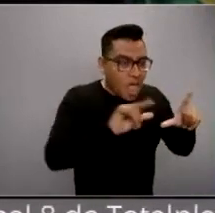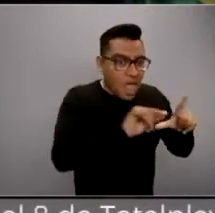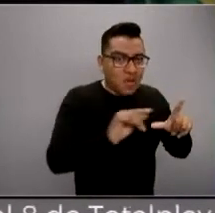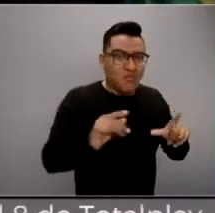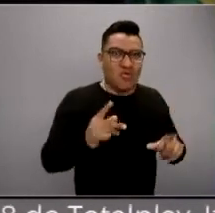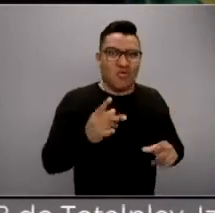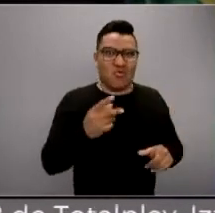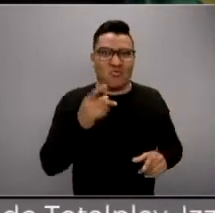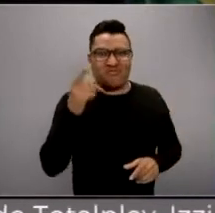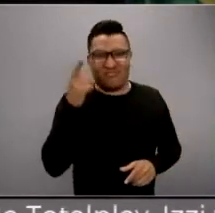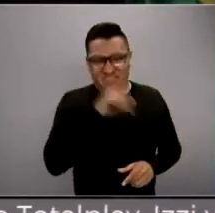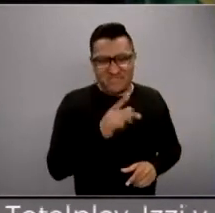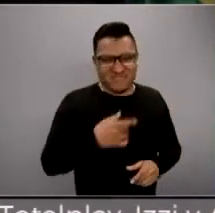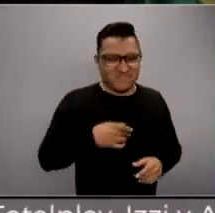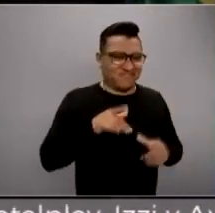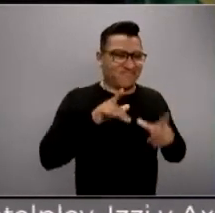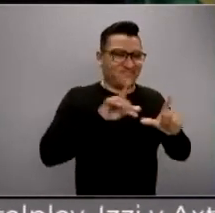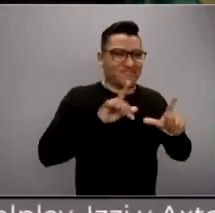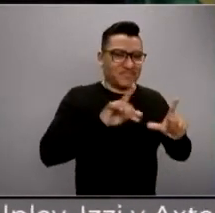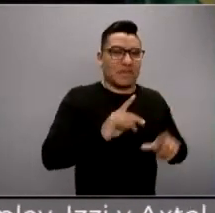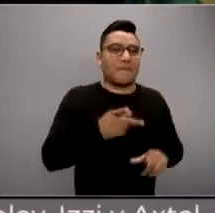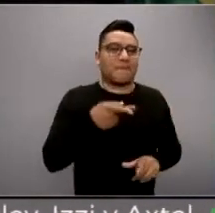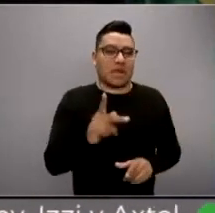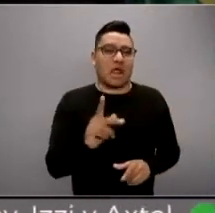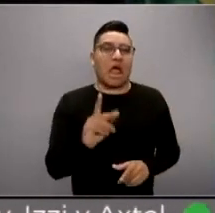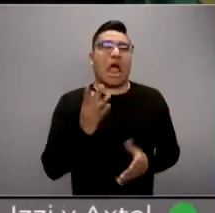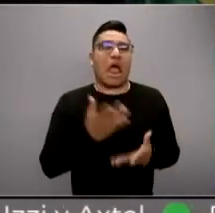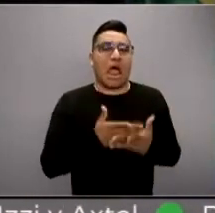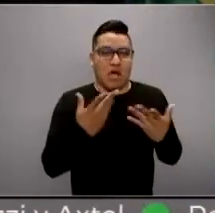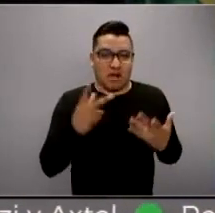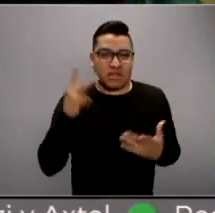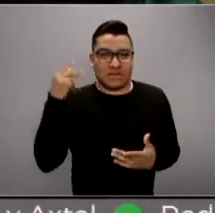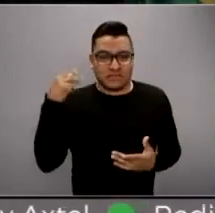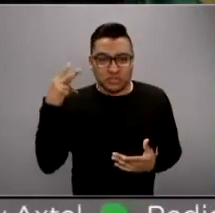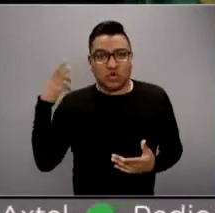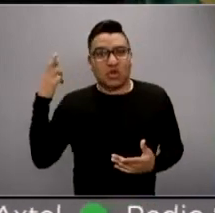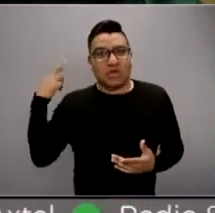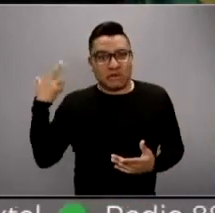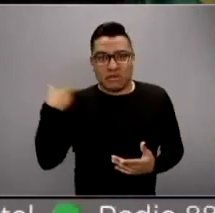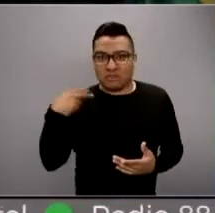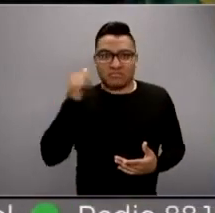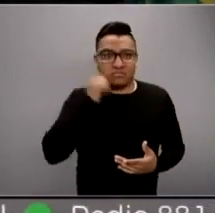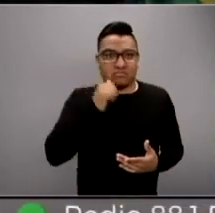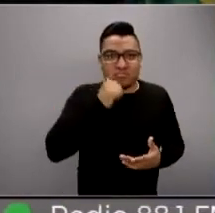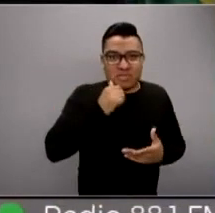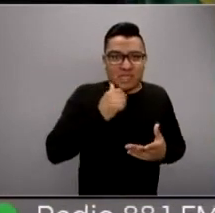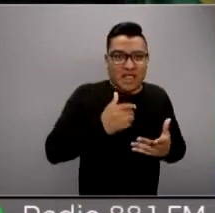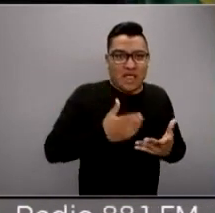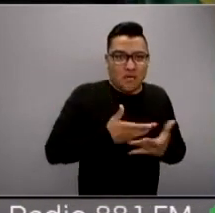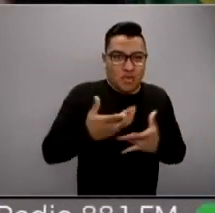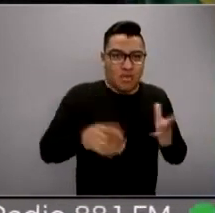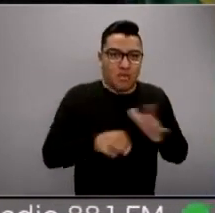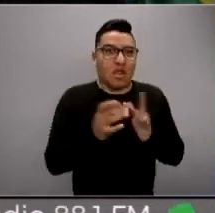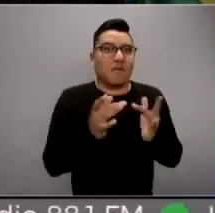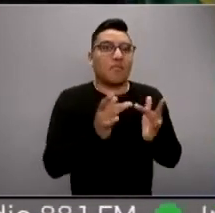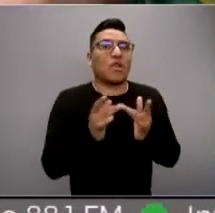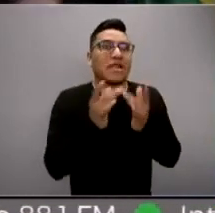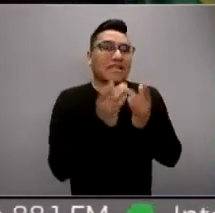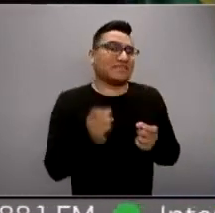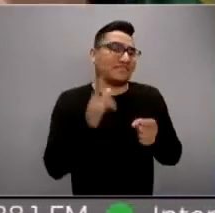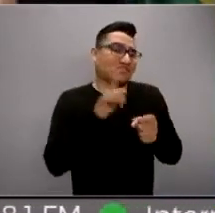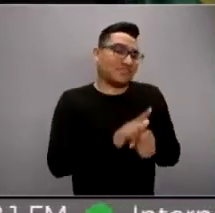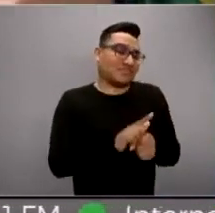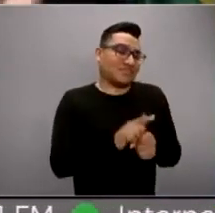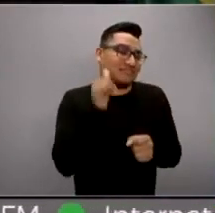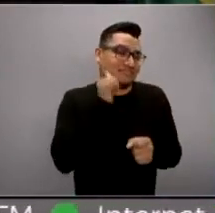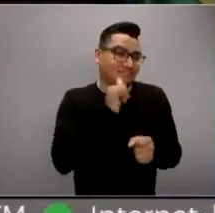medios de hoy en día se comunican y viven gracias a las redes sociales. A fin de cuentas, yo estoy viendo esta transmisión en YouTube y muchos